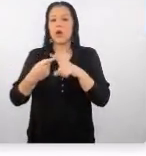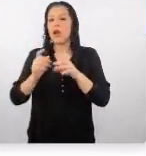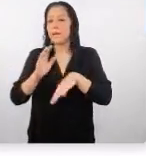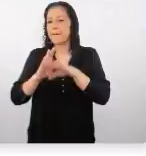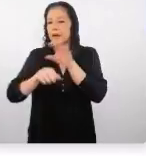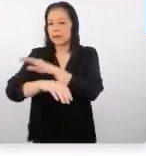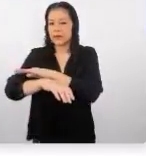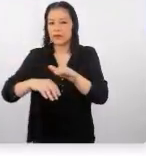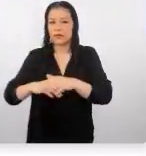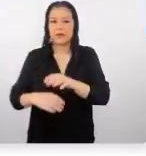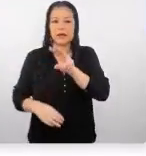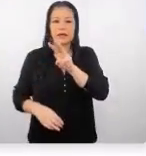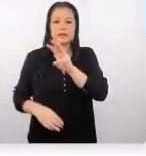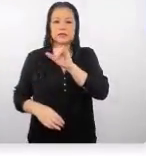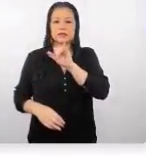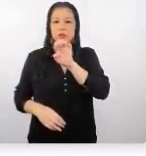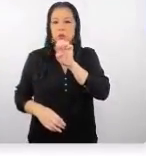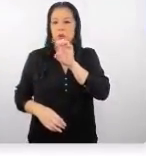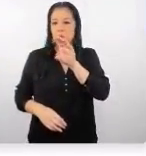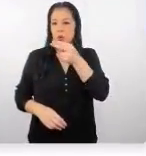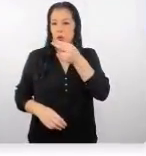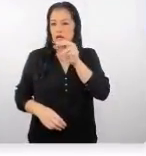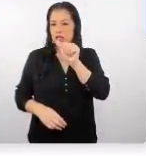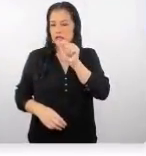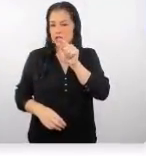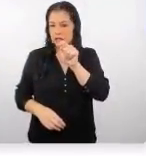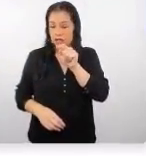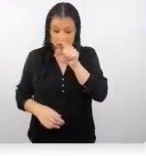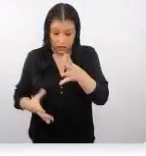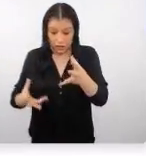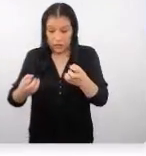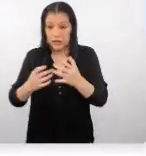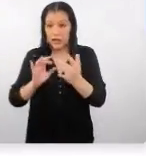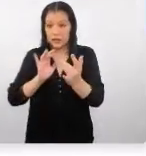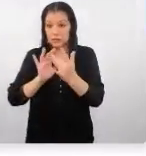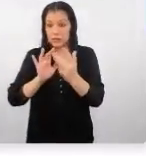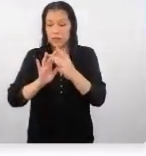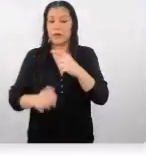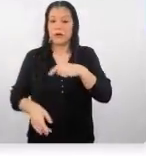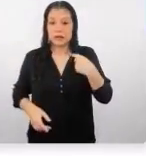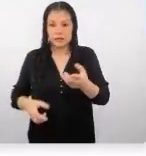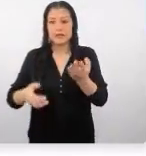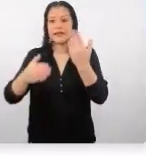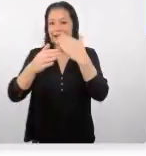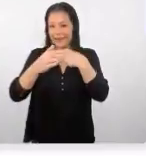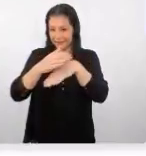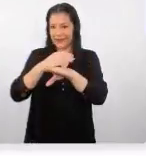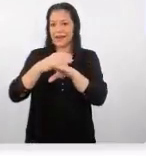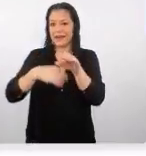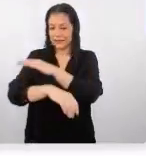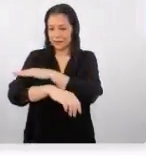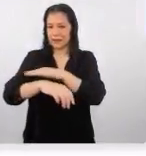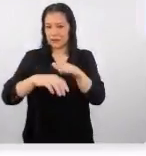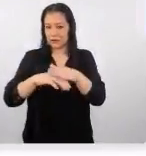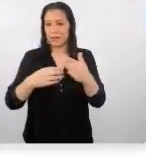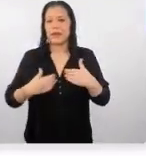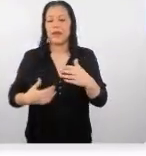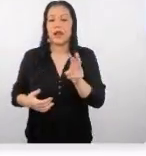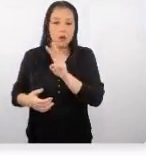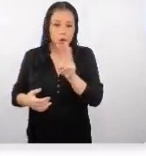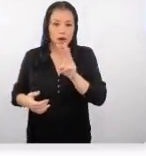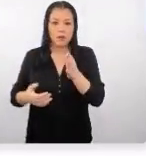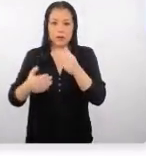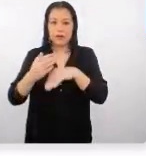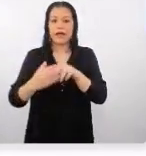importante es WeChat. Si nosotros vamos a trabajar en el mercado chino, es importante estar dentro de WeChat. Así que tener una página oficial en